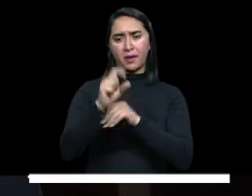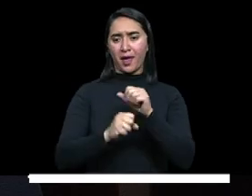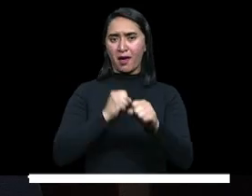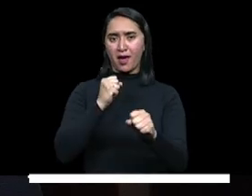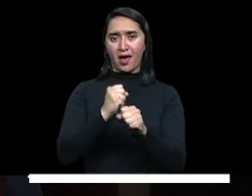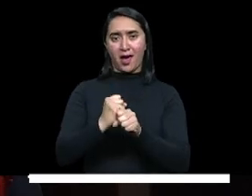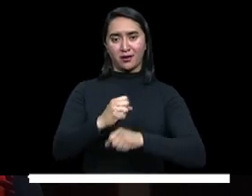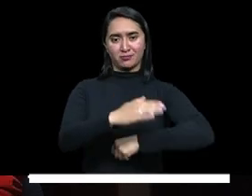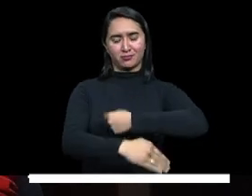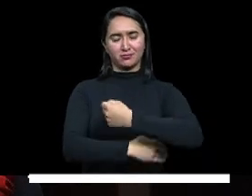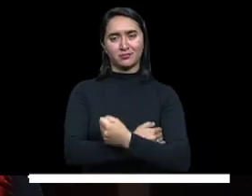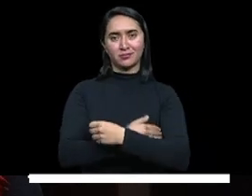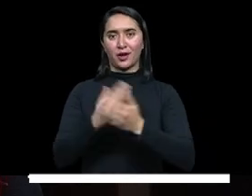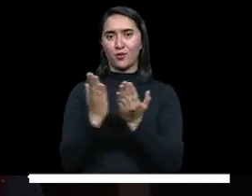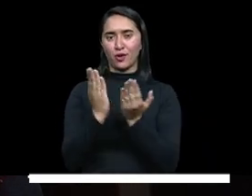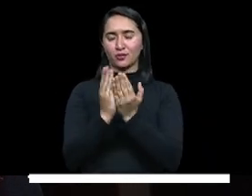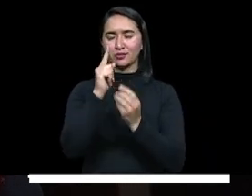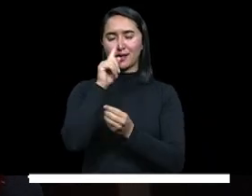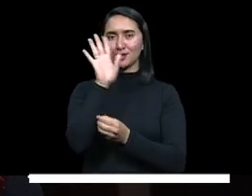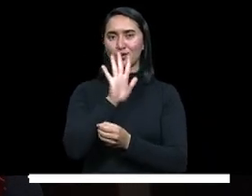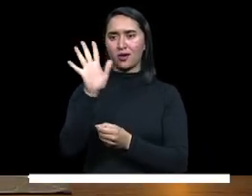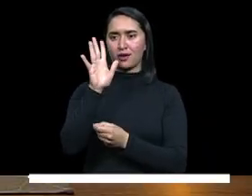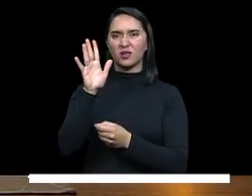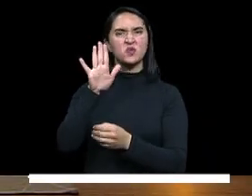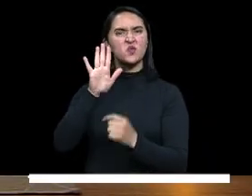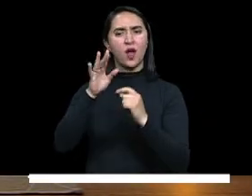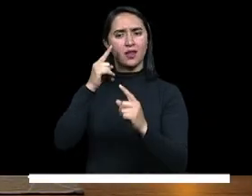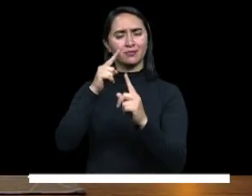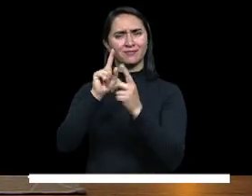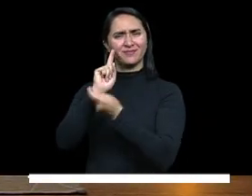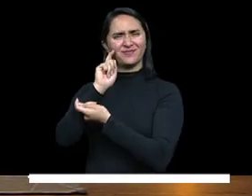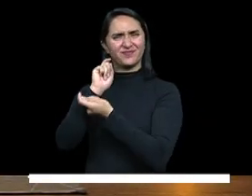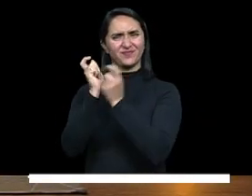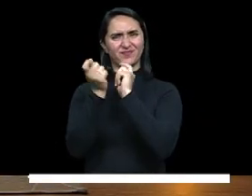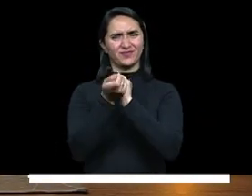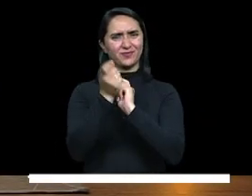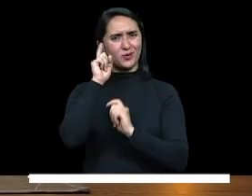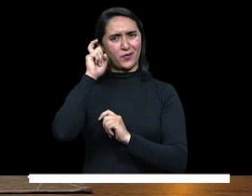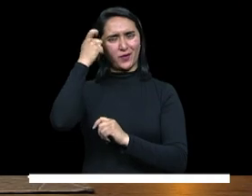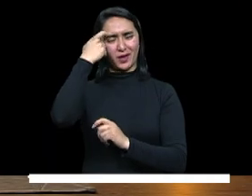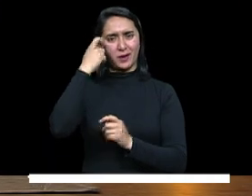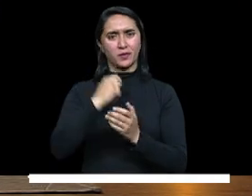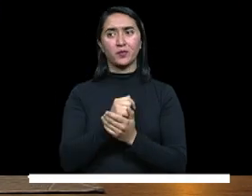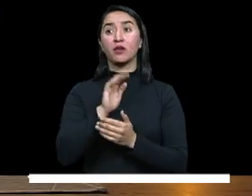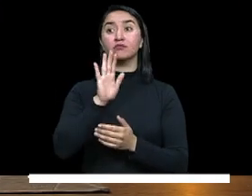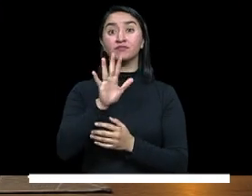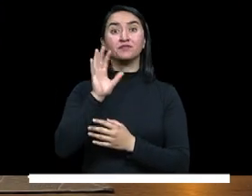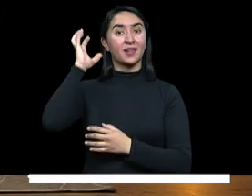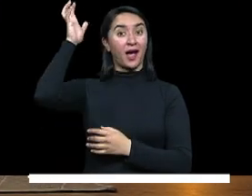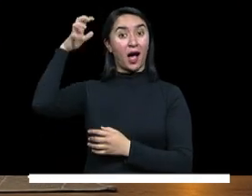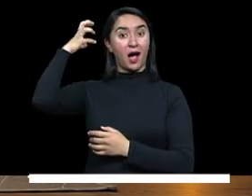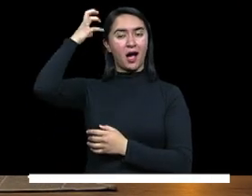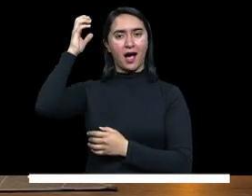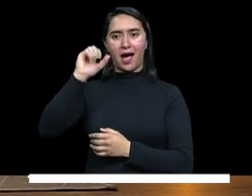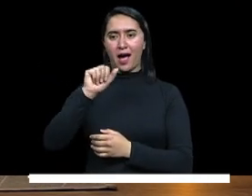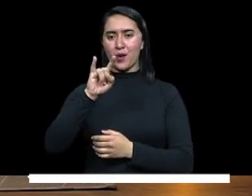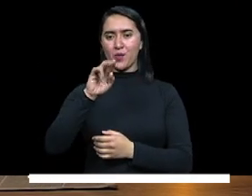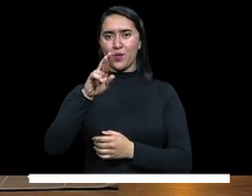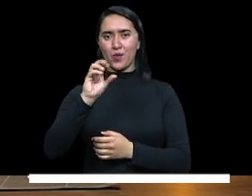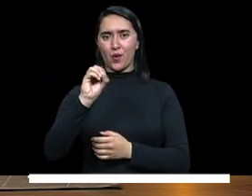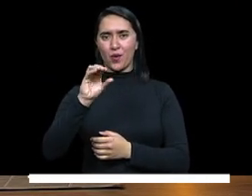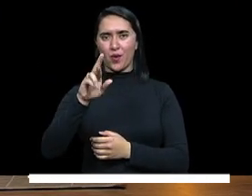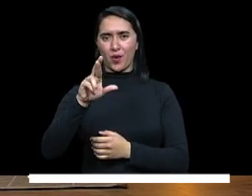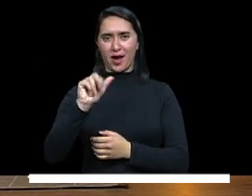del Cambio. Precisamente nos acompañan en el sede la Ministra de Educación Nacional, Aurora Vergara Figueroa, y también el Viceministro